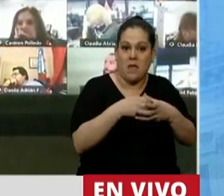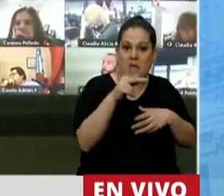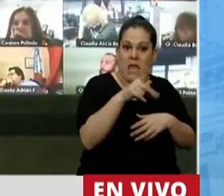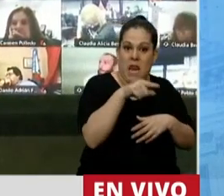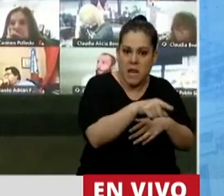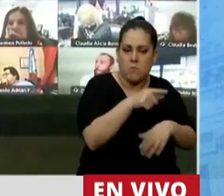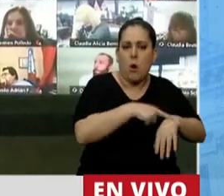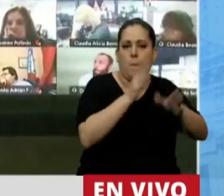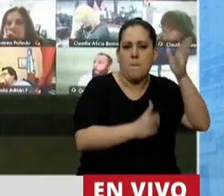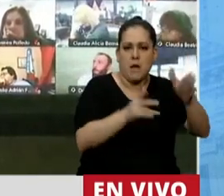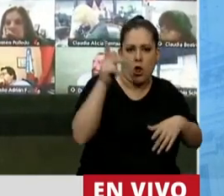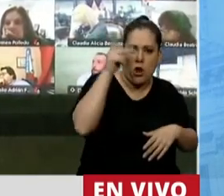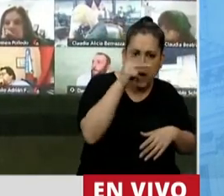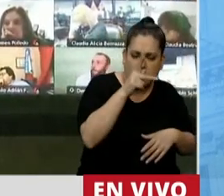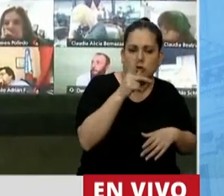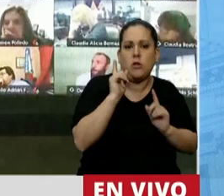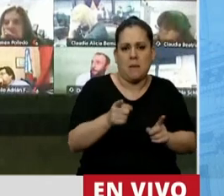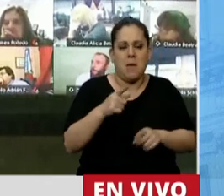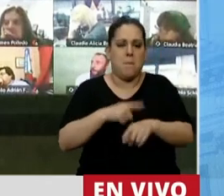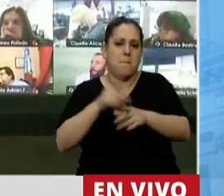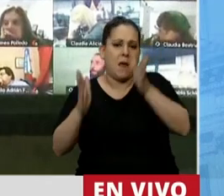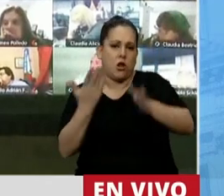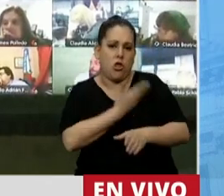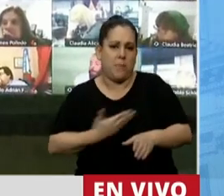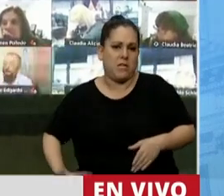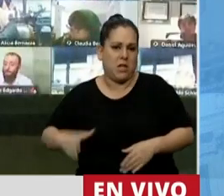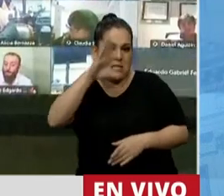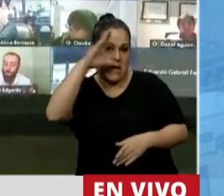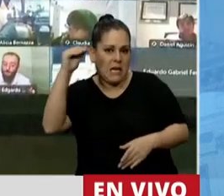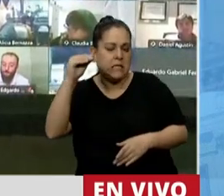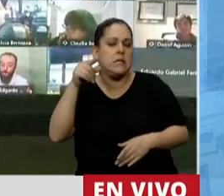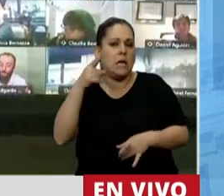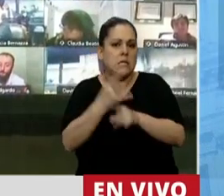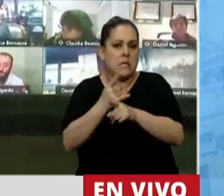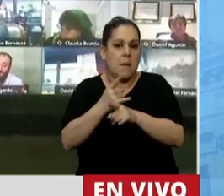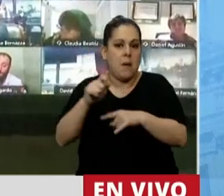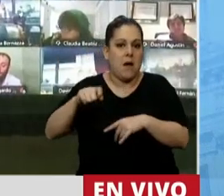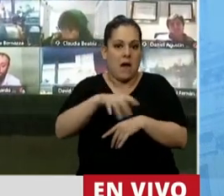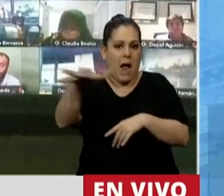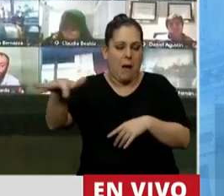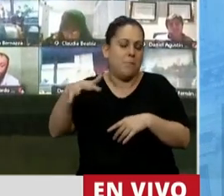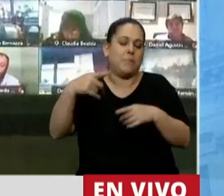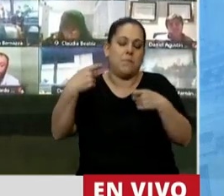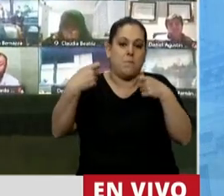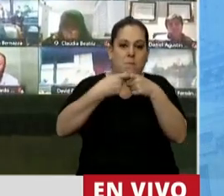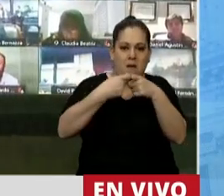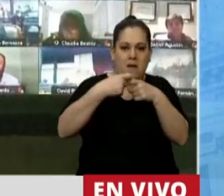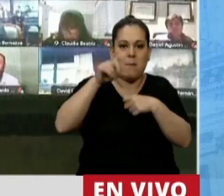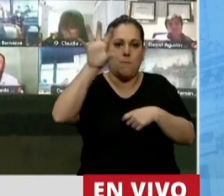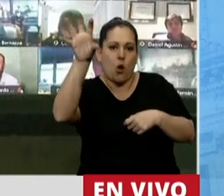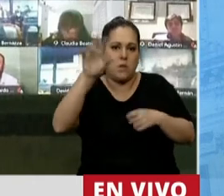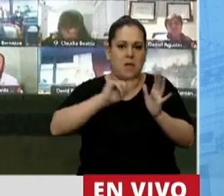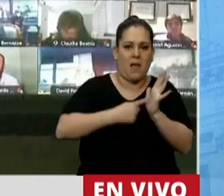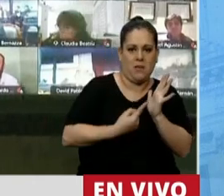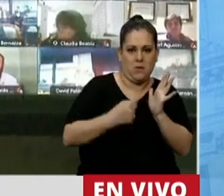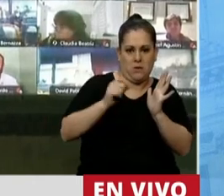Néstor Kirchner como en los dos periodos de Cristina, se quedaba con el 15% de la coparticipación federal que